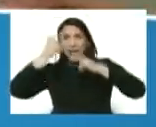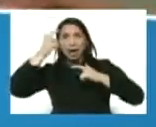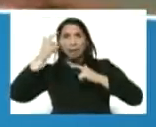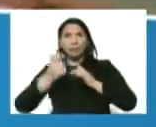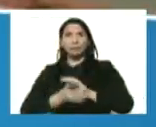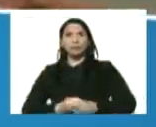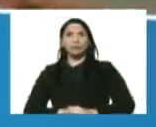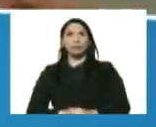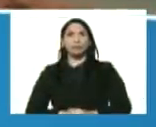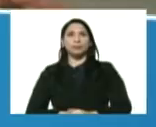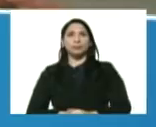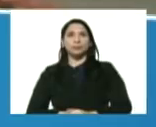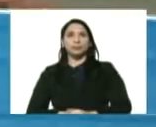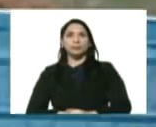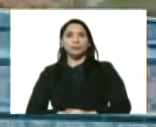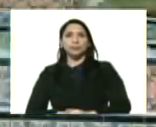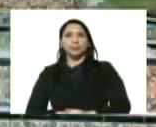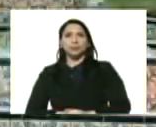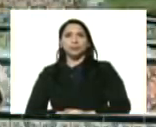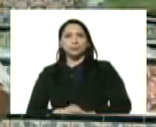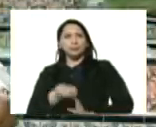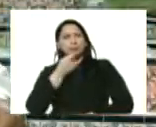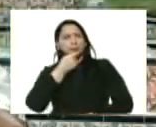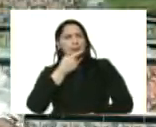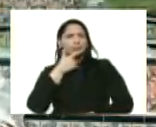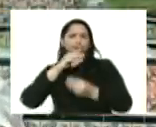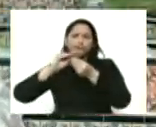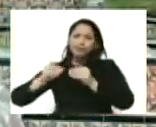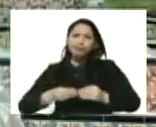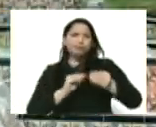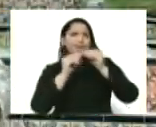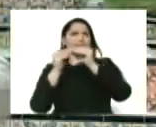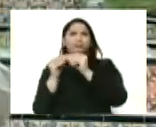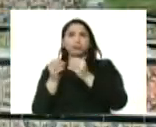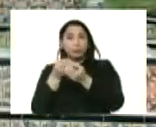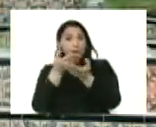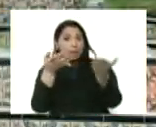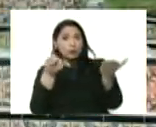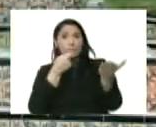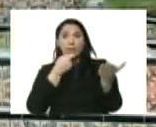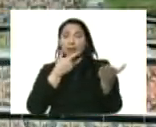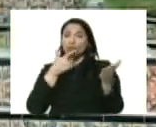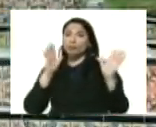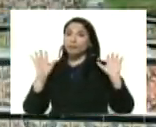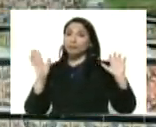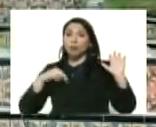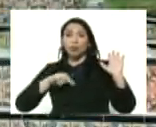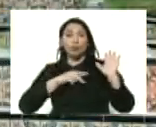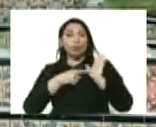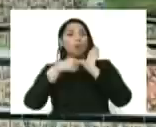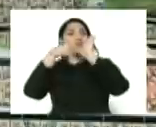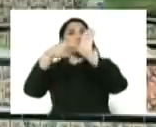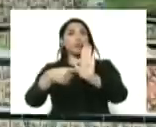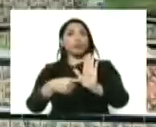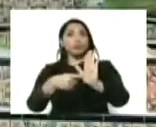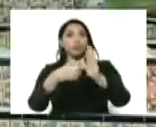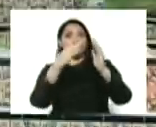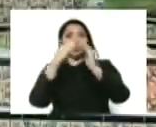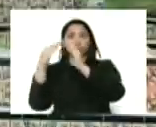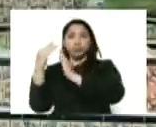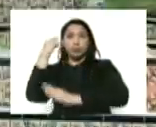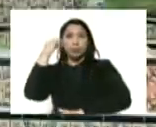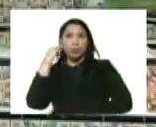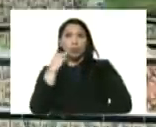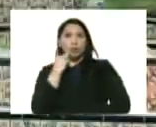Hugo Chávez. Bello, bello, bello. Y si esto está bello, vamos a mostrarle el urbanismo Simón